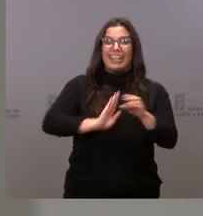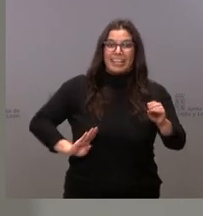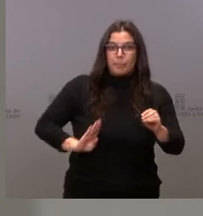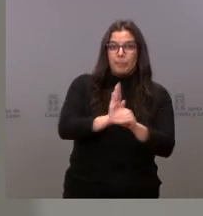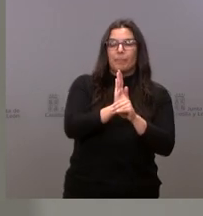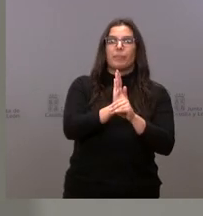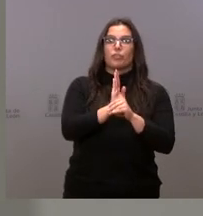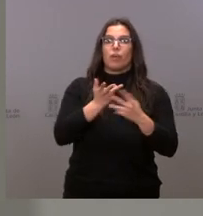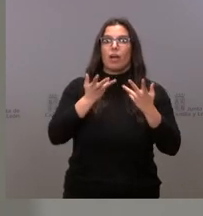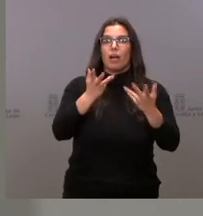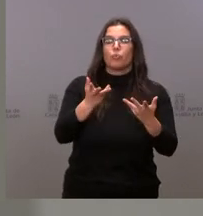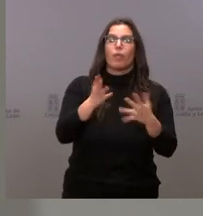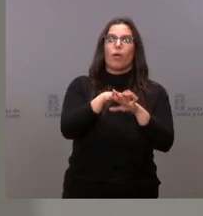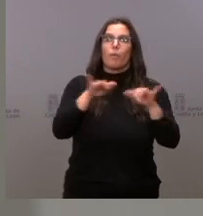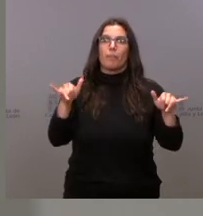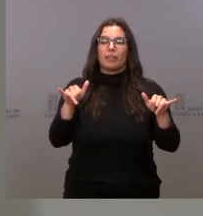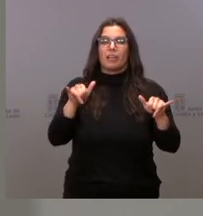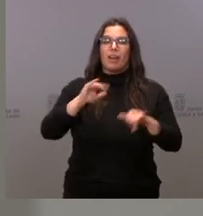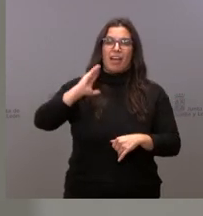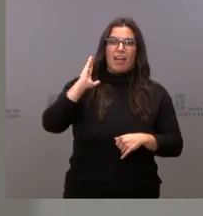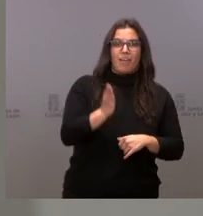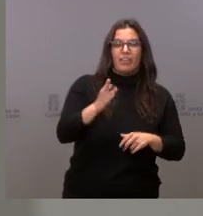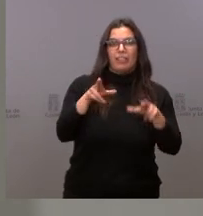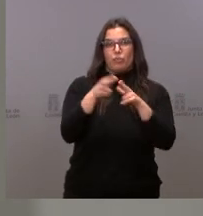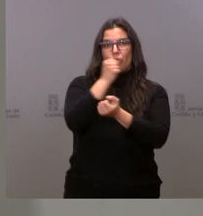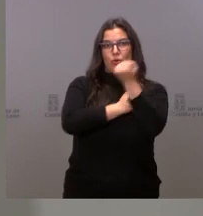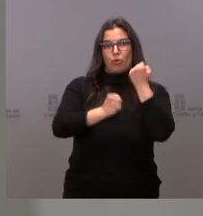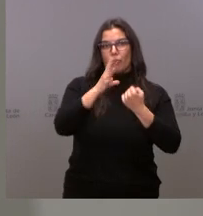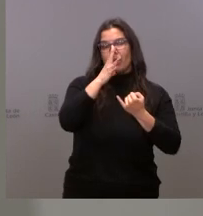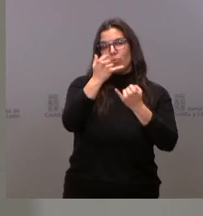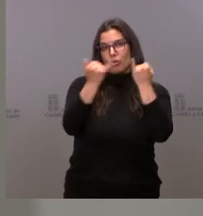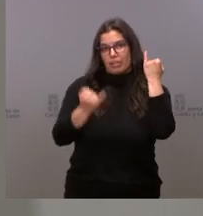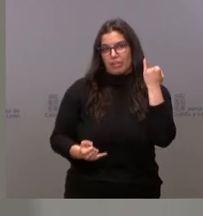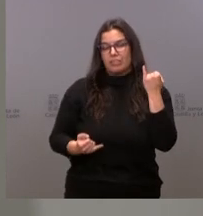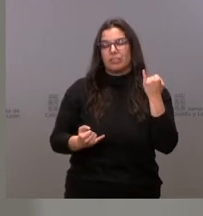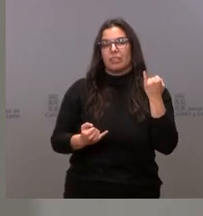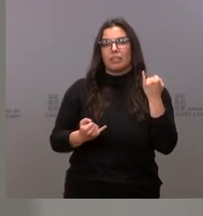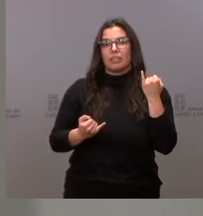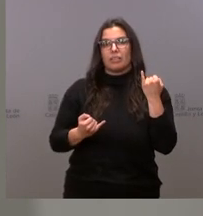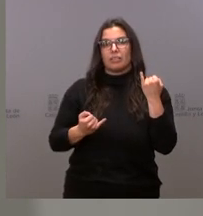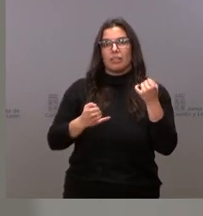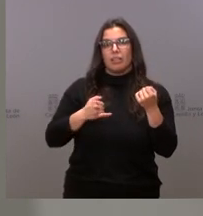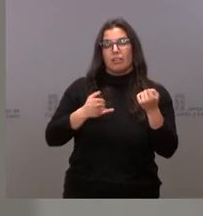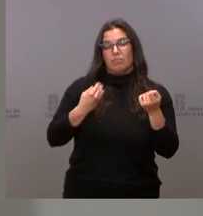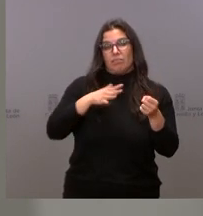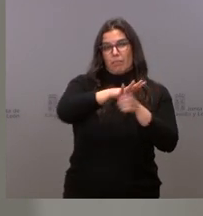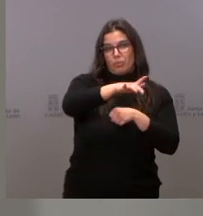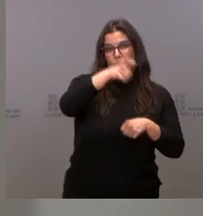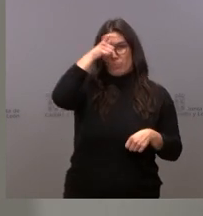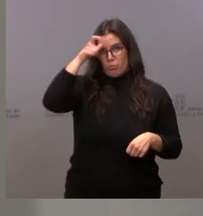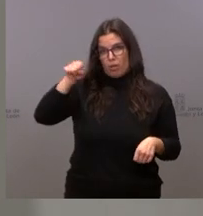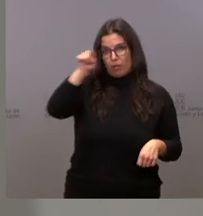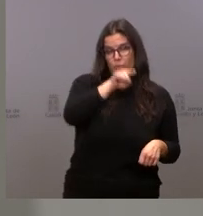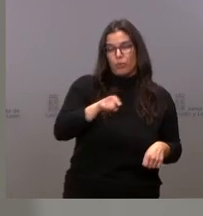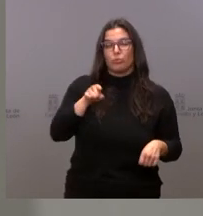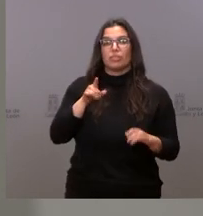nos van a ayudar a paliar los efectos socioeconómicos de la crisis en el mundo local. Se trata